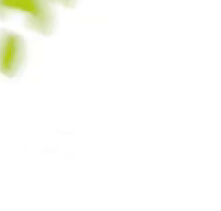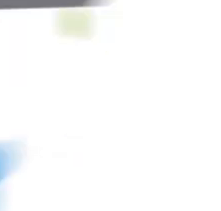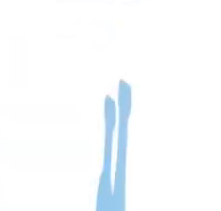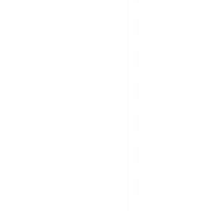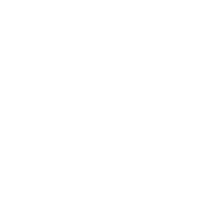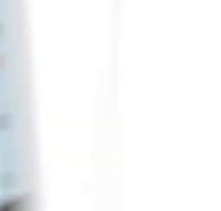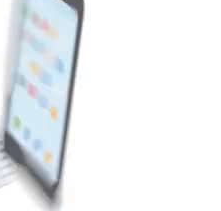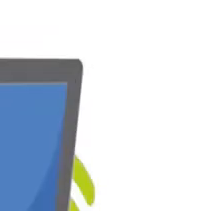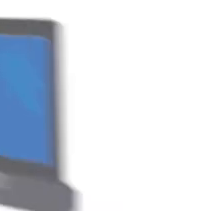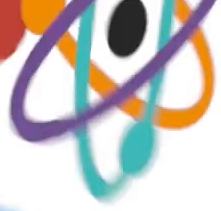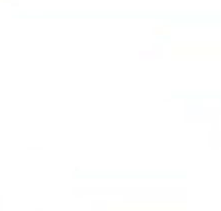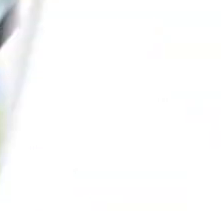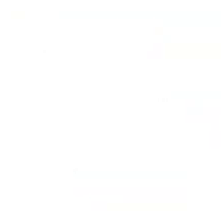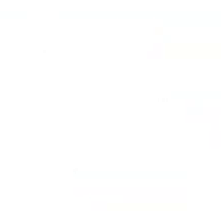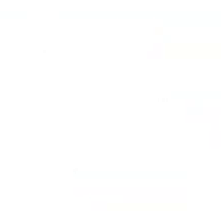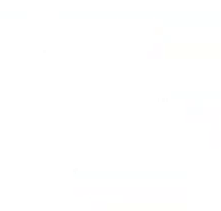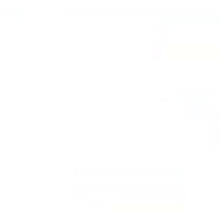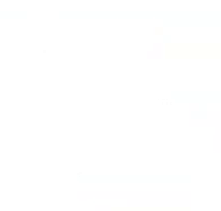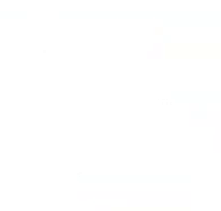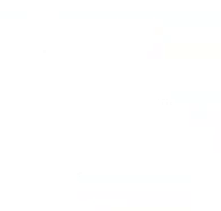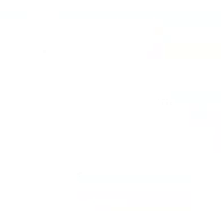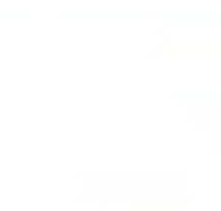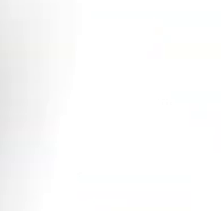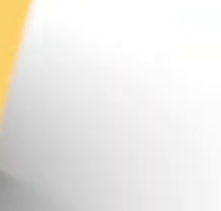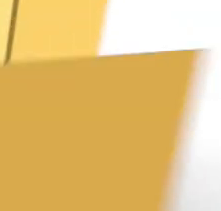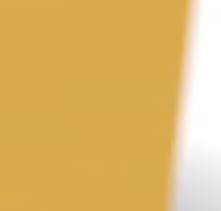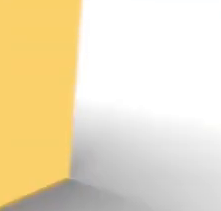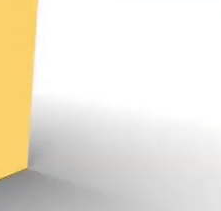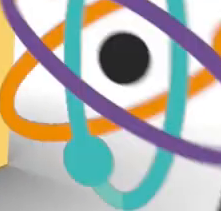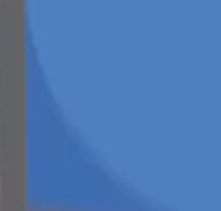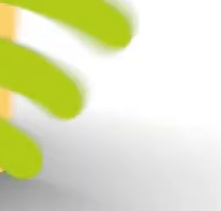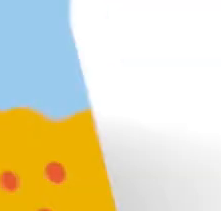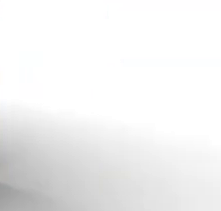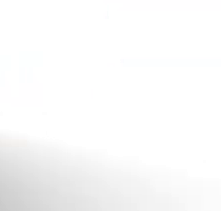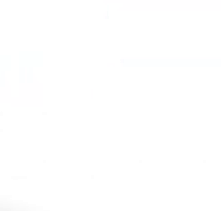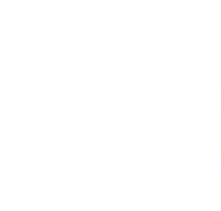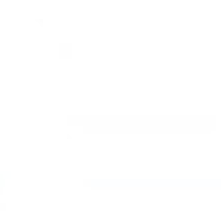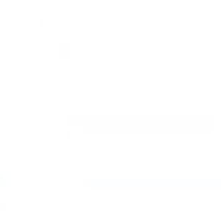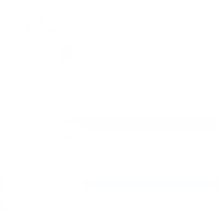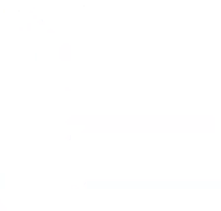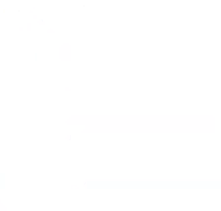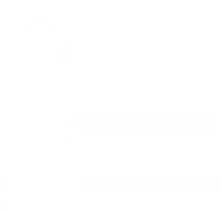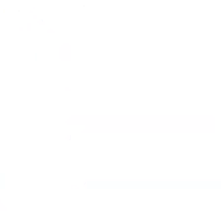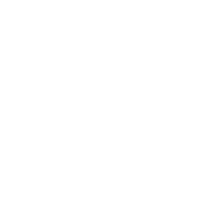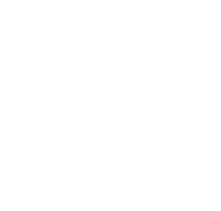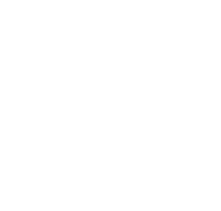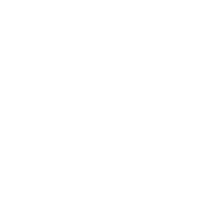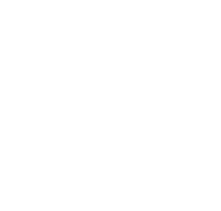Gracias por el video.